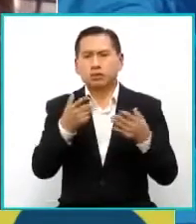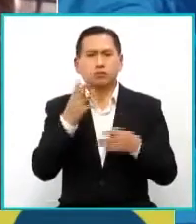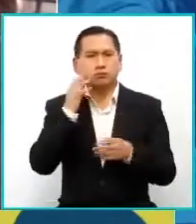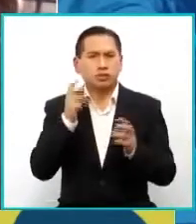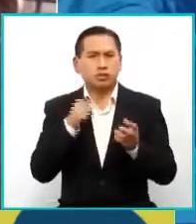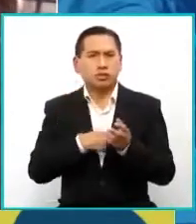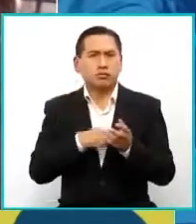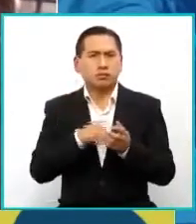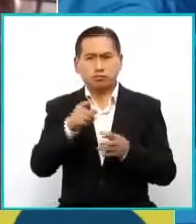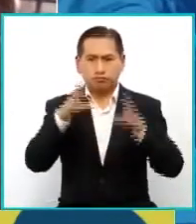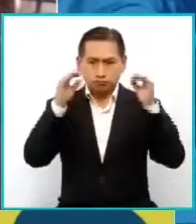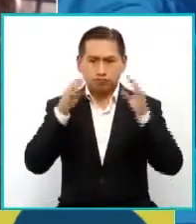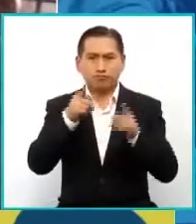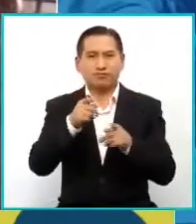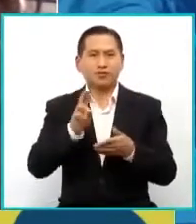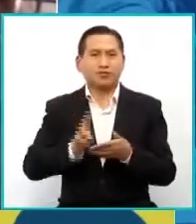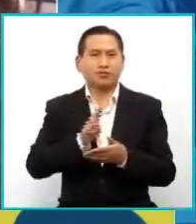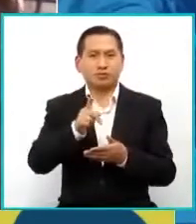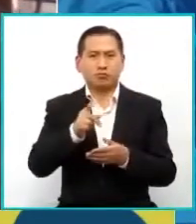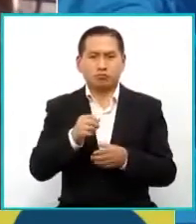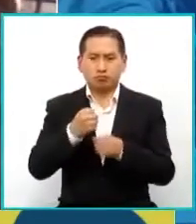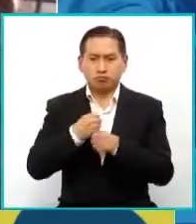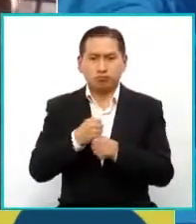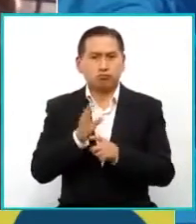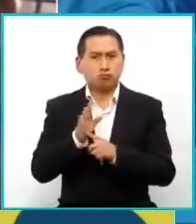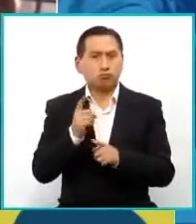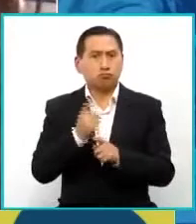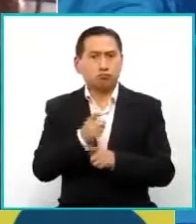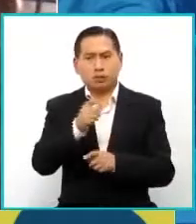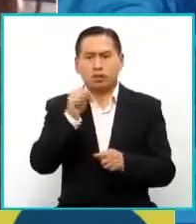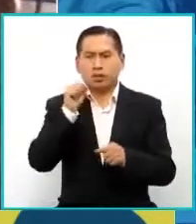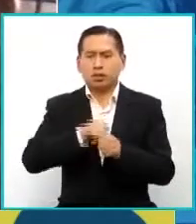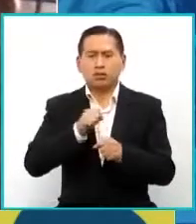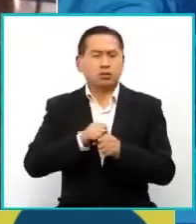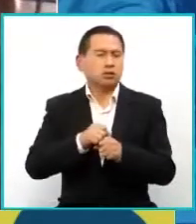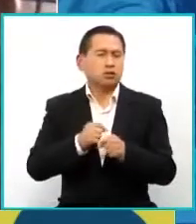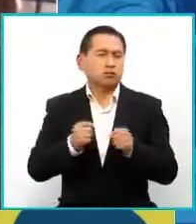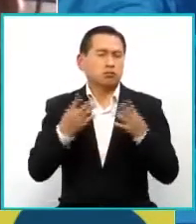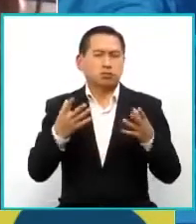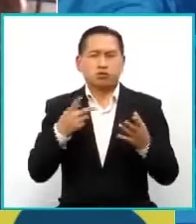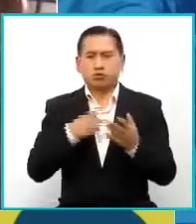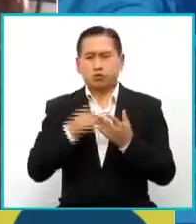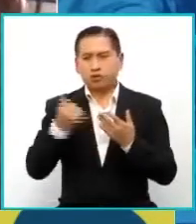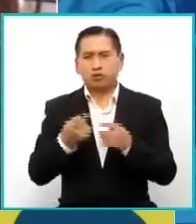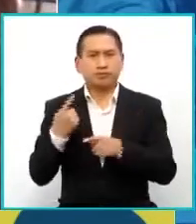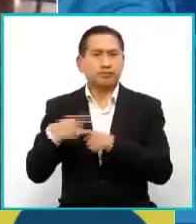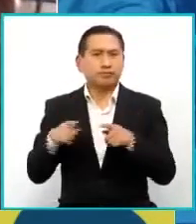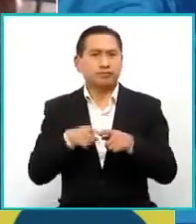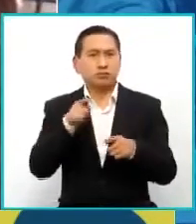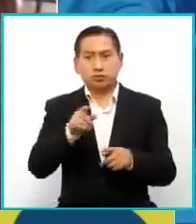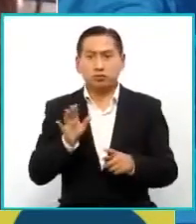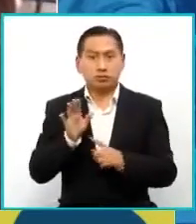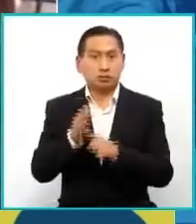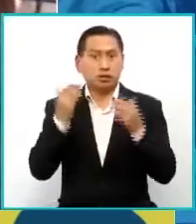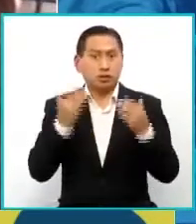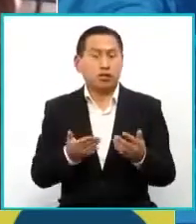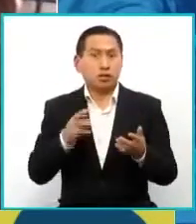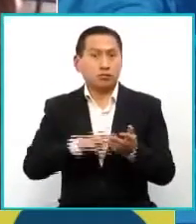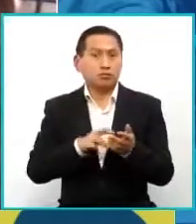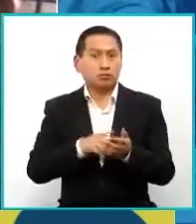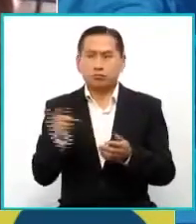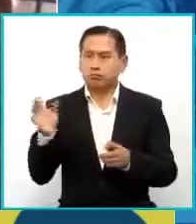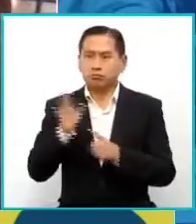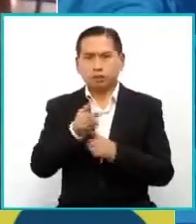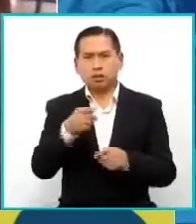experiencia en el ámbito de la docencia, en el ámbito de la producción. Has trabajado con tantos proyectos que cuando te toca presentar el tuyo